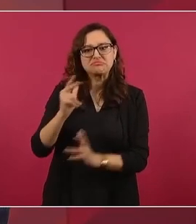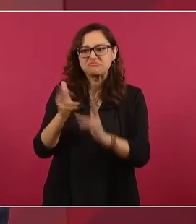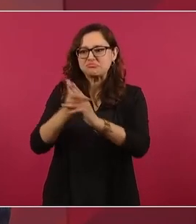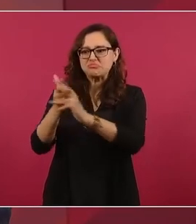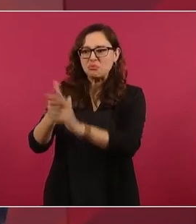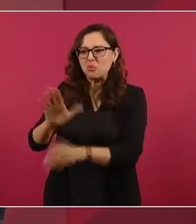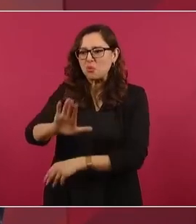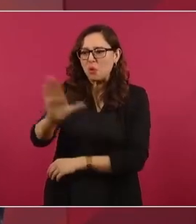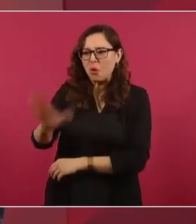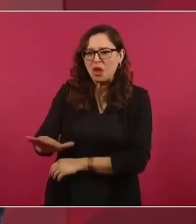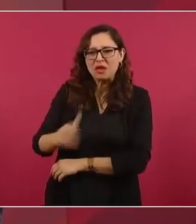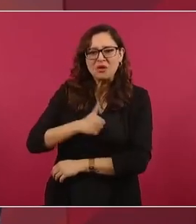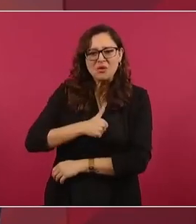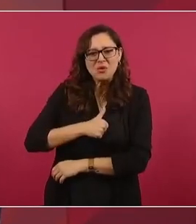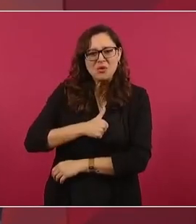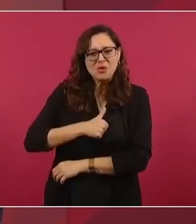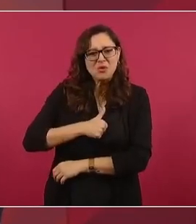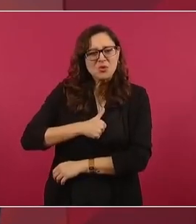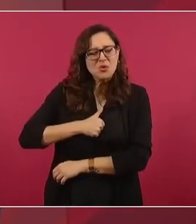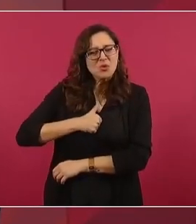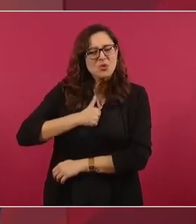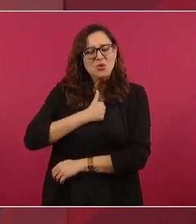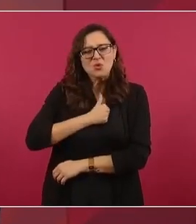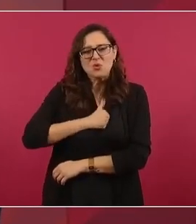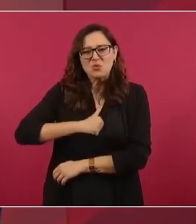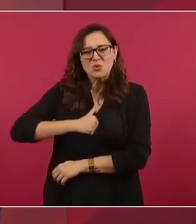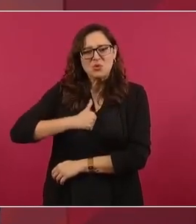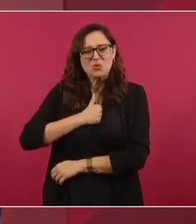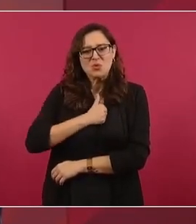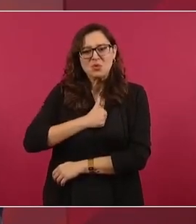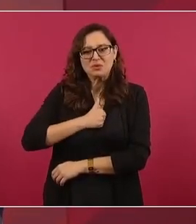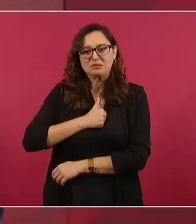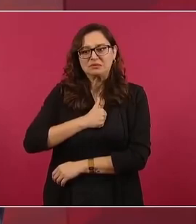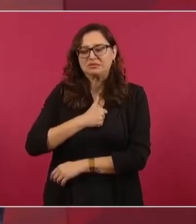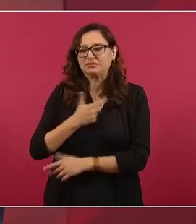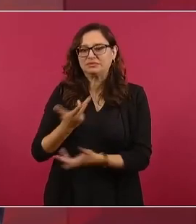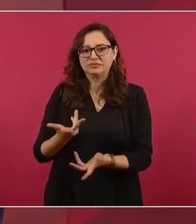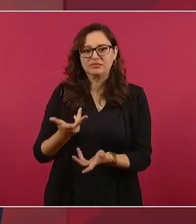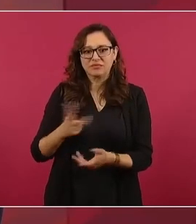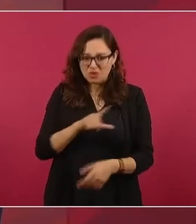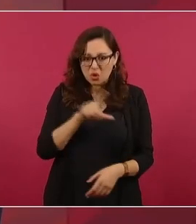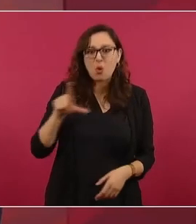Si se instrumenta todo un montaje